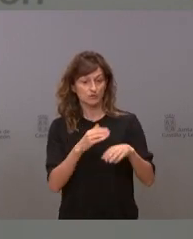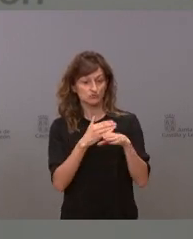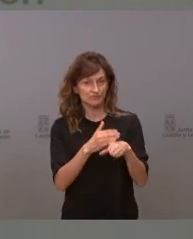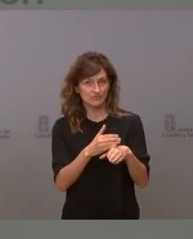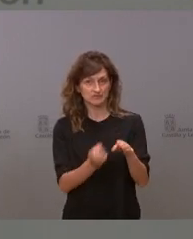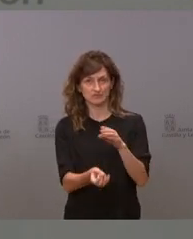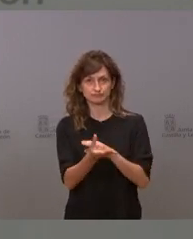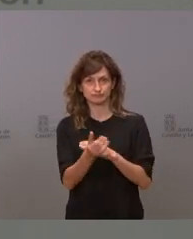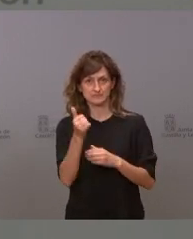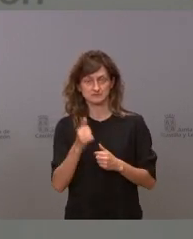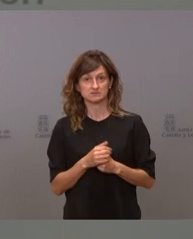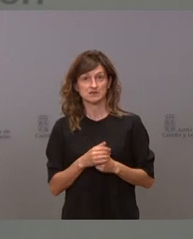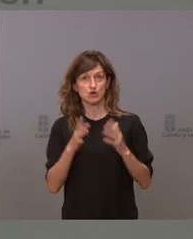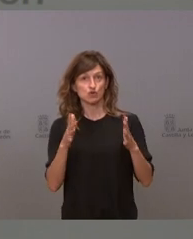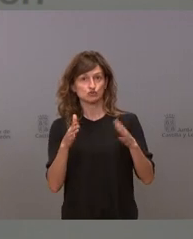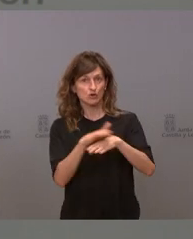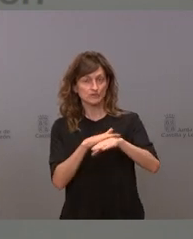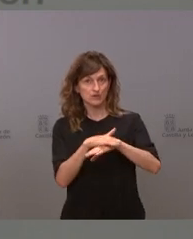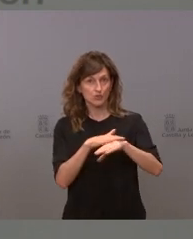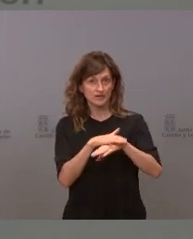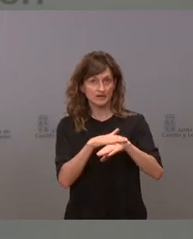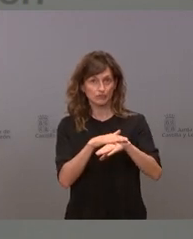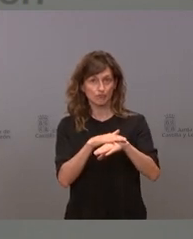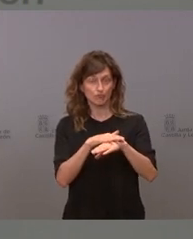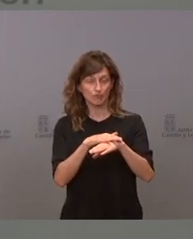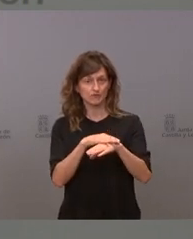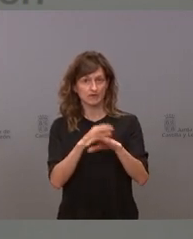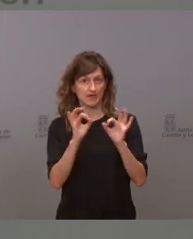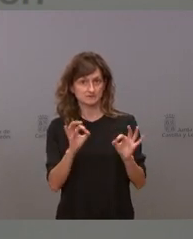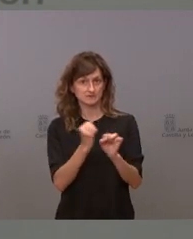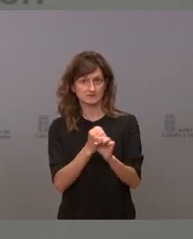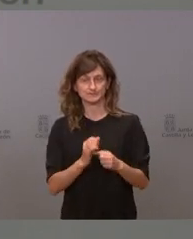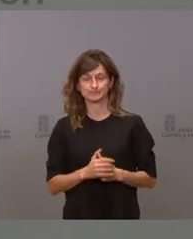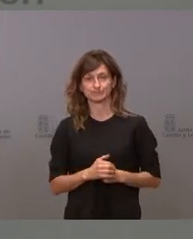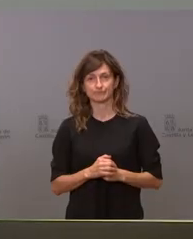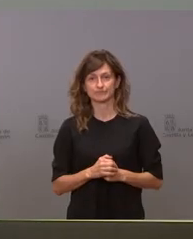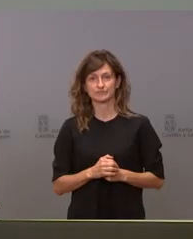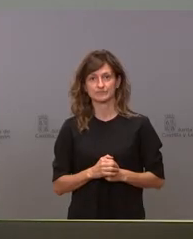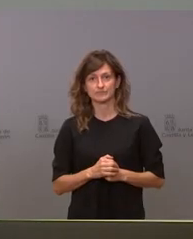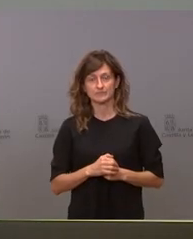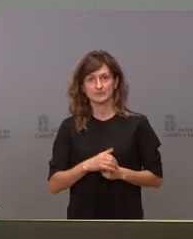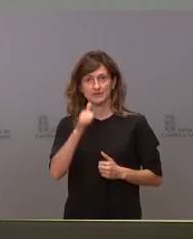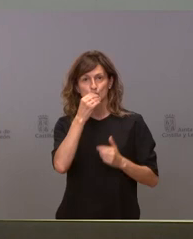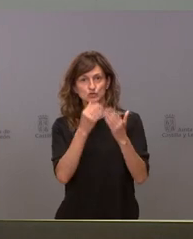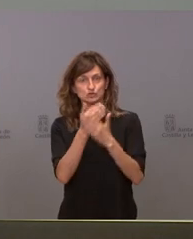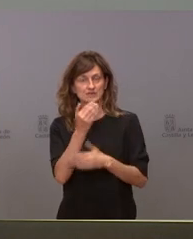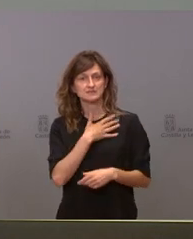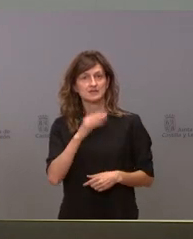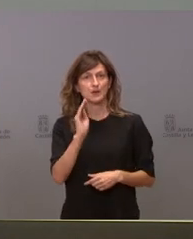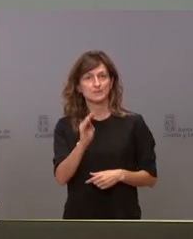los consejos de gobierno insisto consisten en esto buenos días señorita quería preguntarle